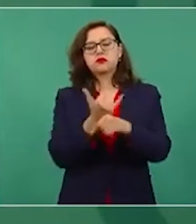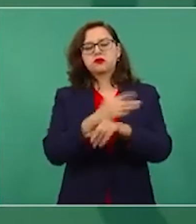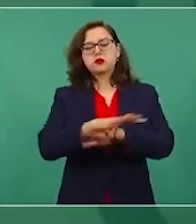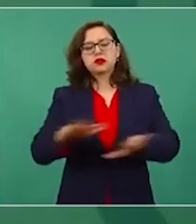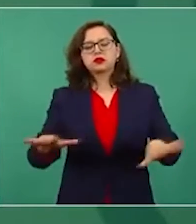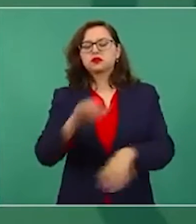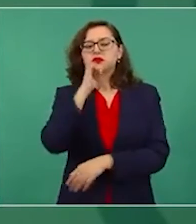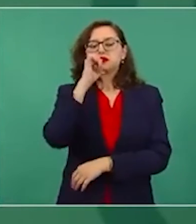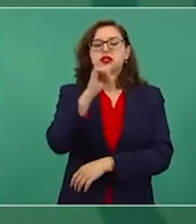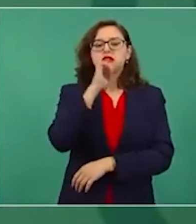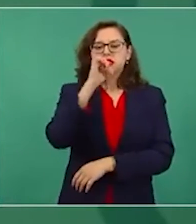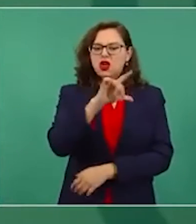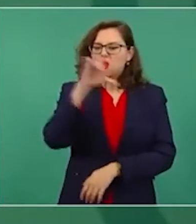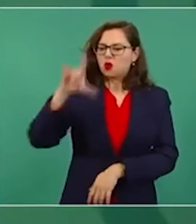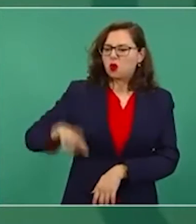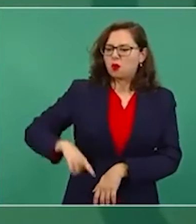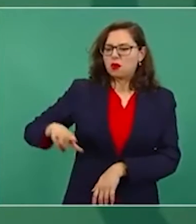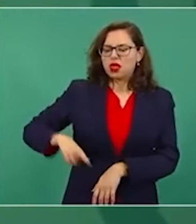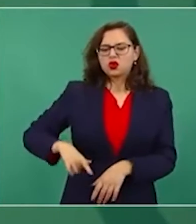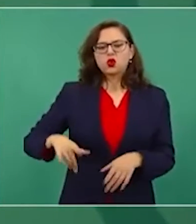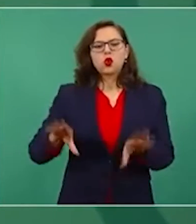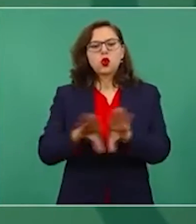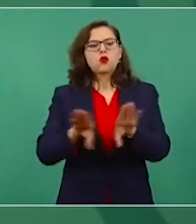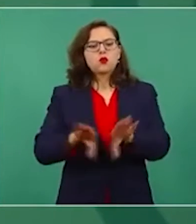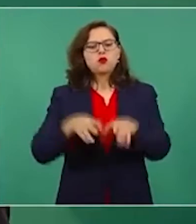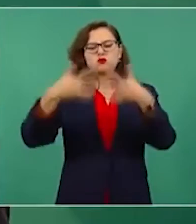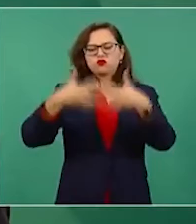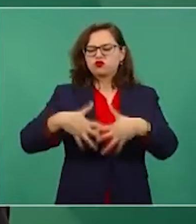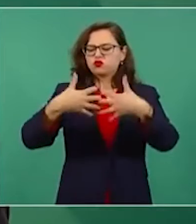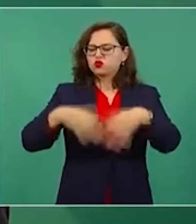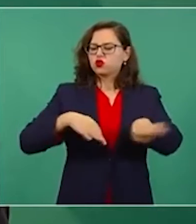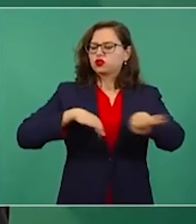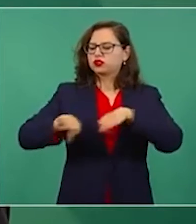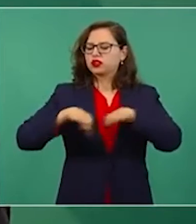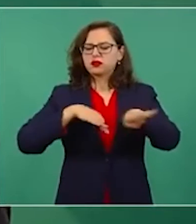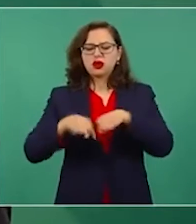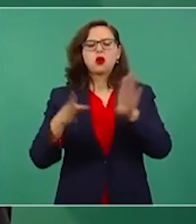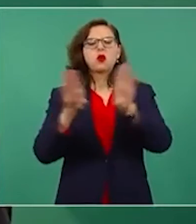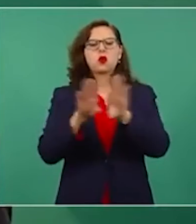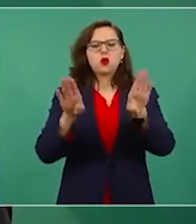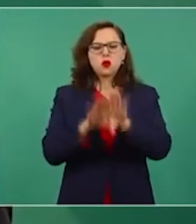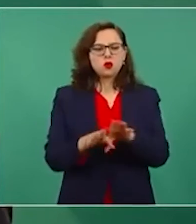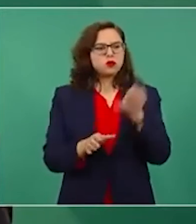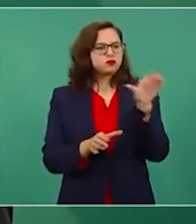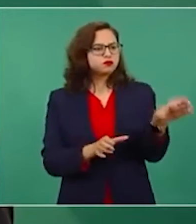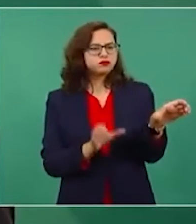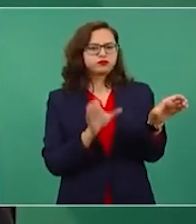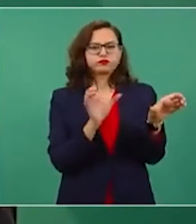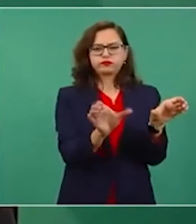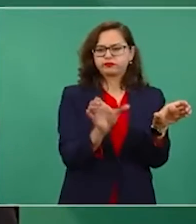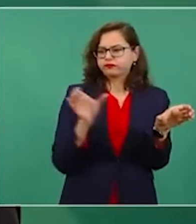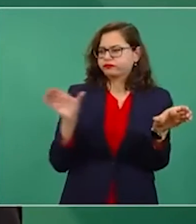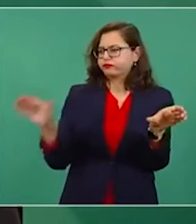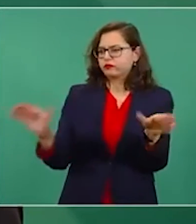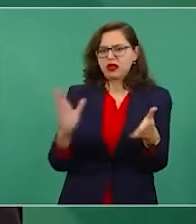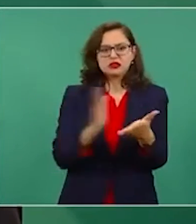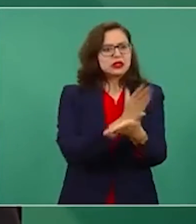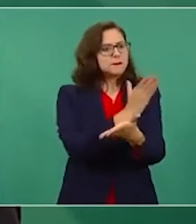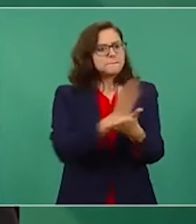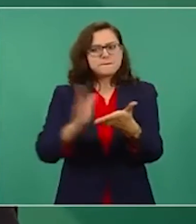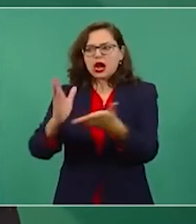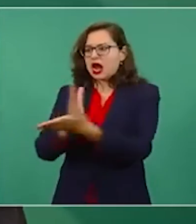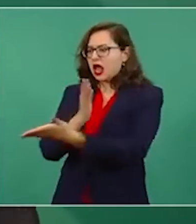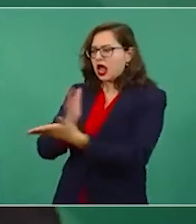funcionamiento del gobierno y ayer, antier hablábamos